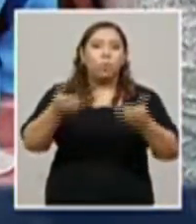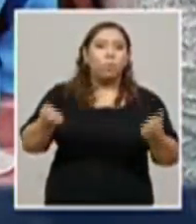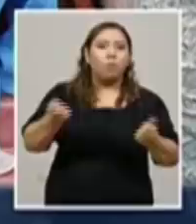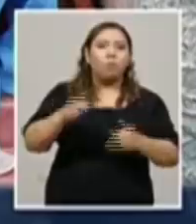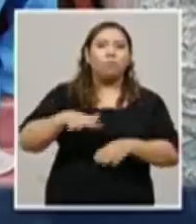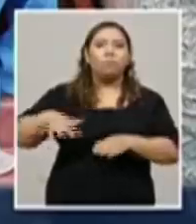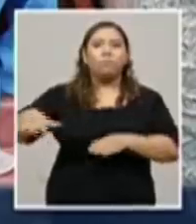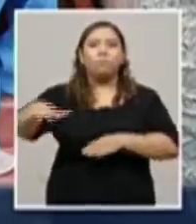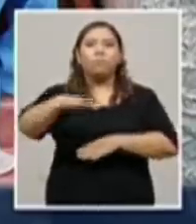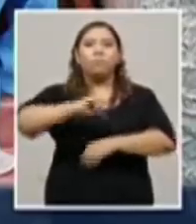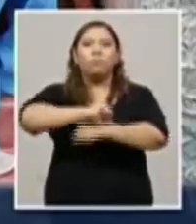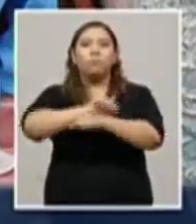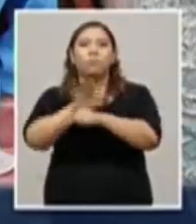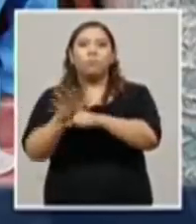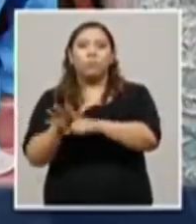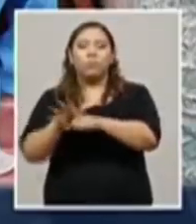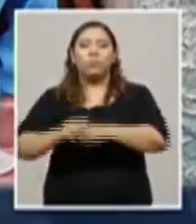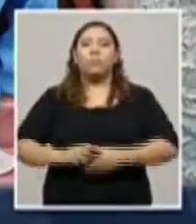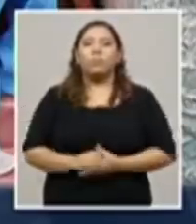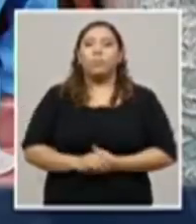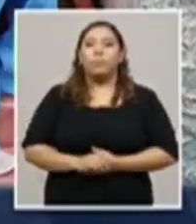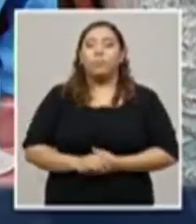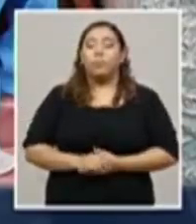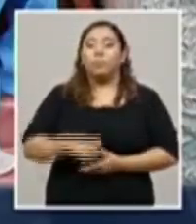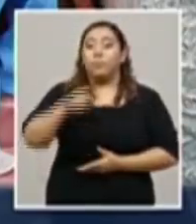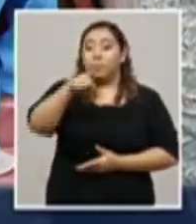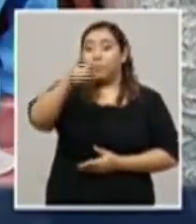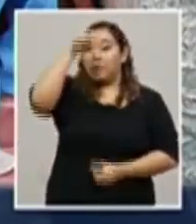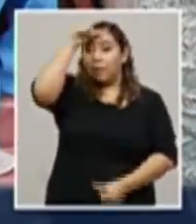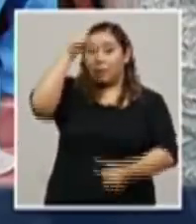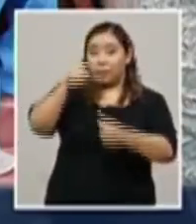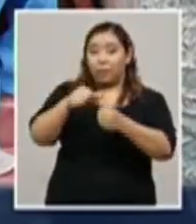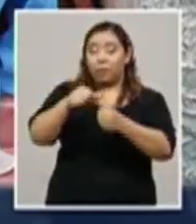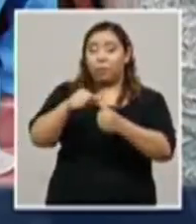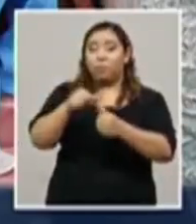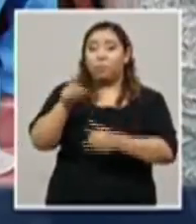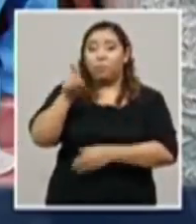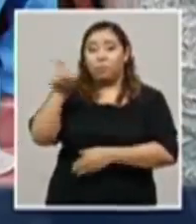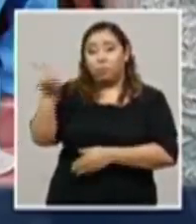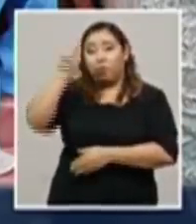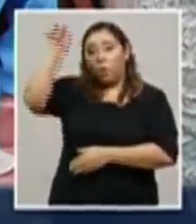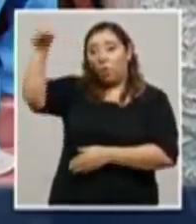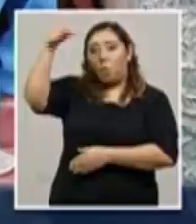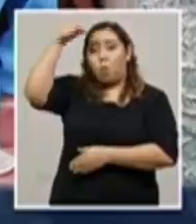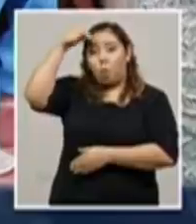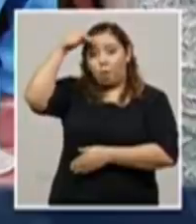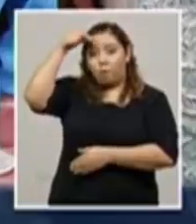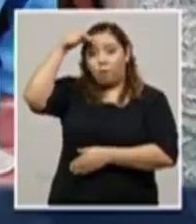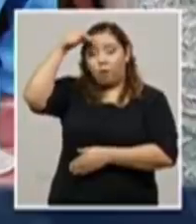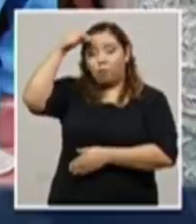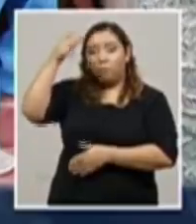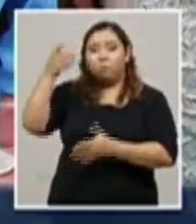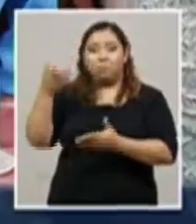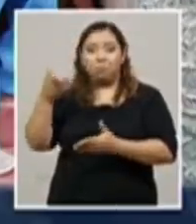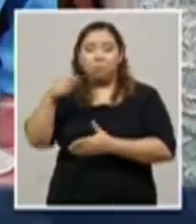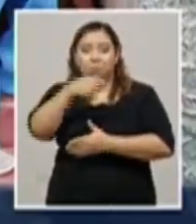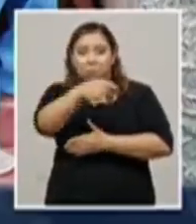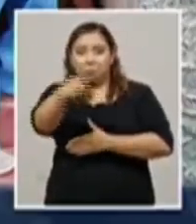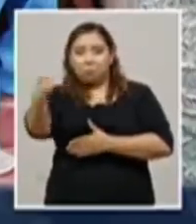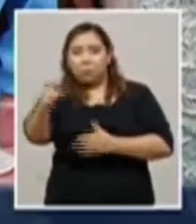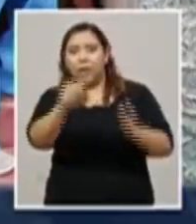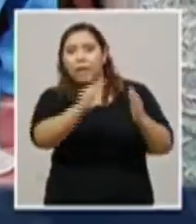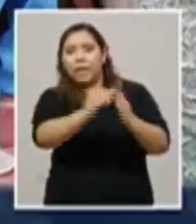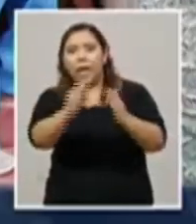en nuestro país. Y recordarle que el gobierno de la República de Honduras ha puesto a su disposición las